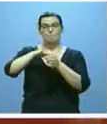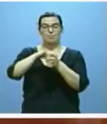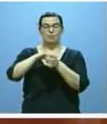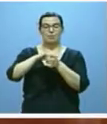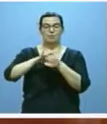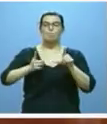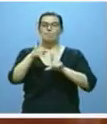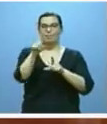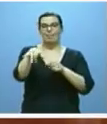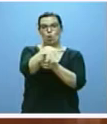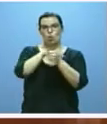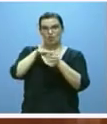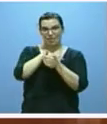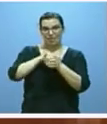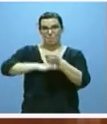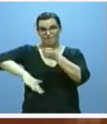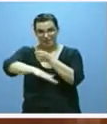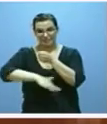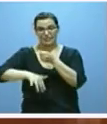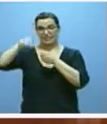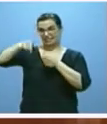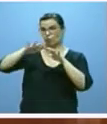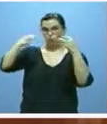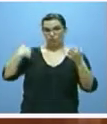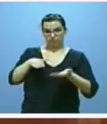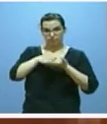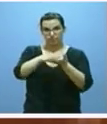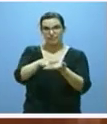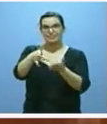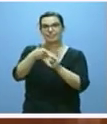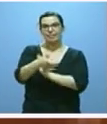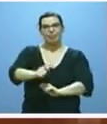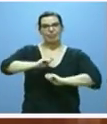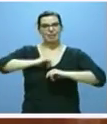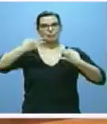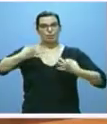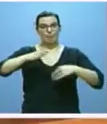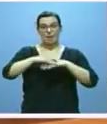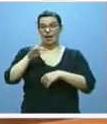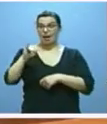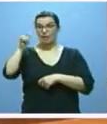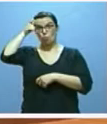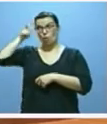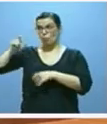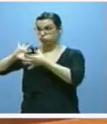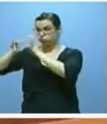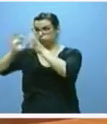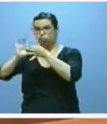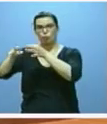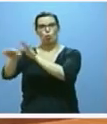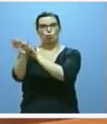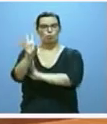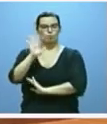que está en las Cortes garantiza la continuidad de las mancomunidades ahora existentes e introduce elementos de